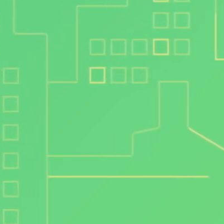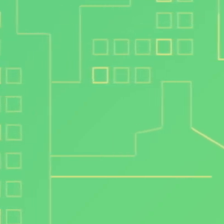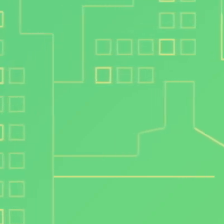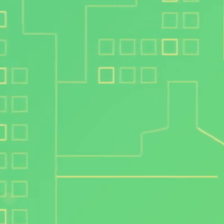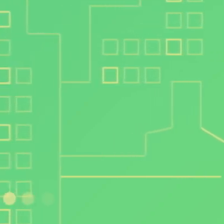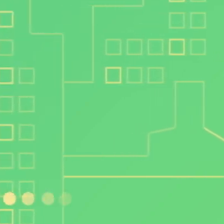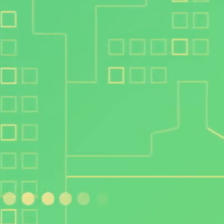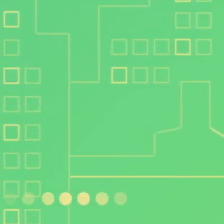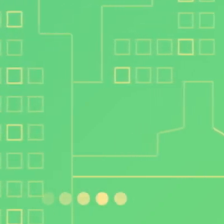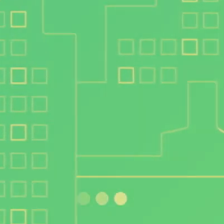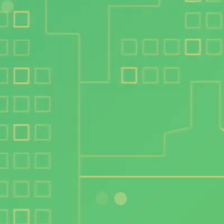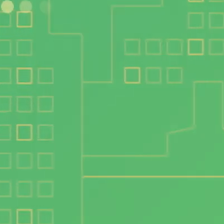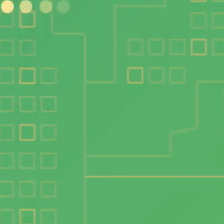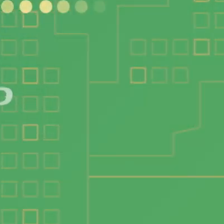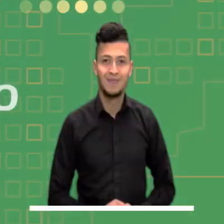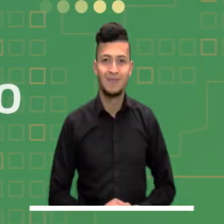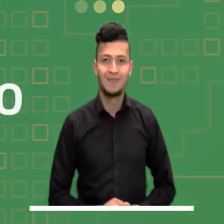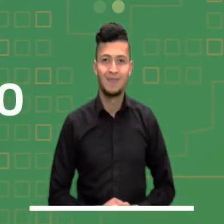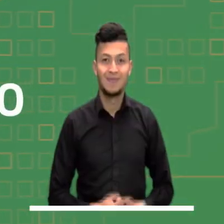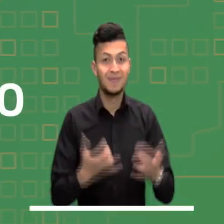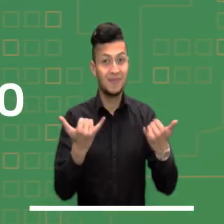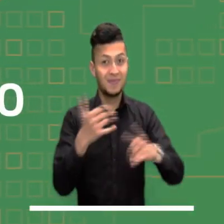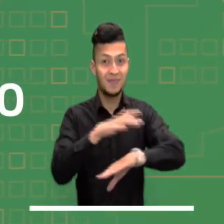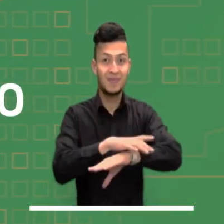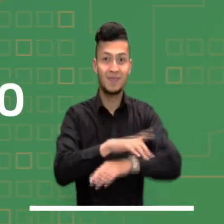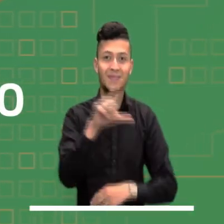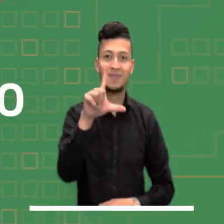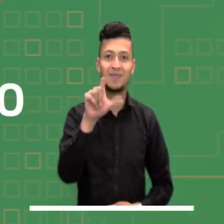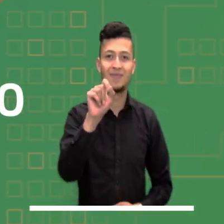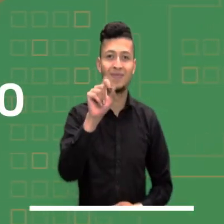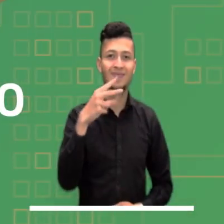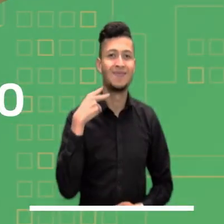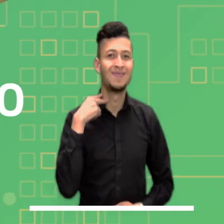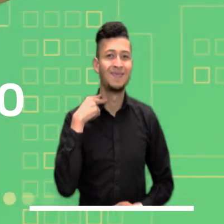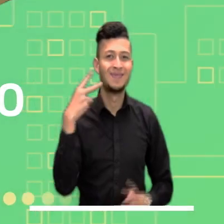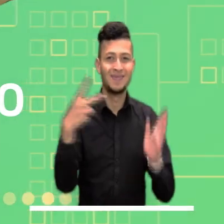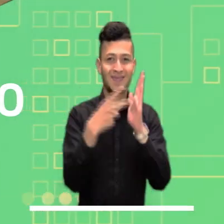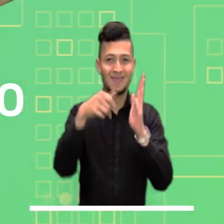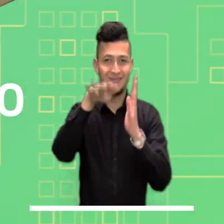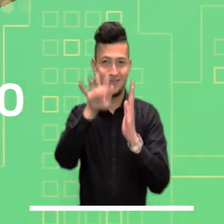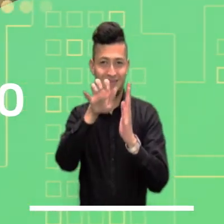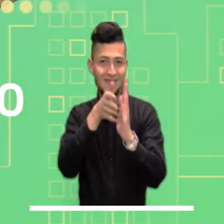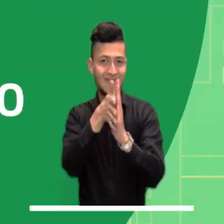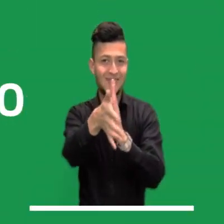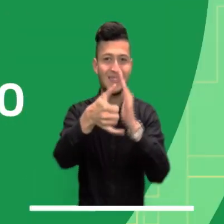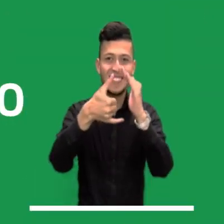A continuación, el pronóstico para la tarde de hoy, lunes 11 de noviembre de 2019.